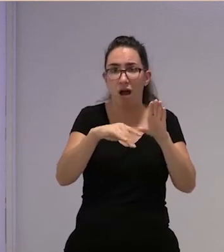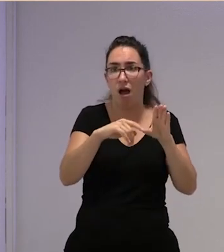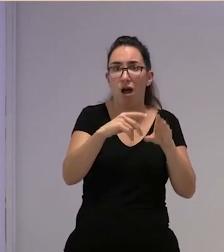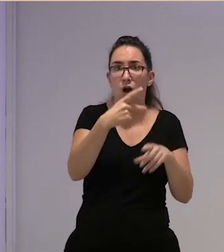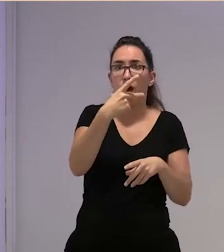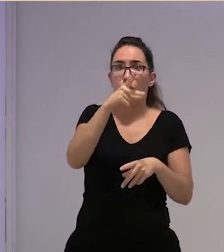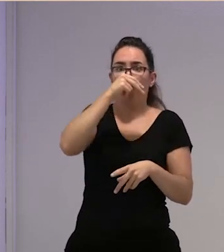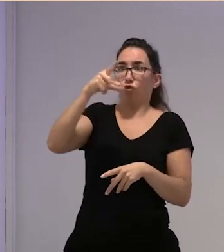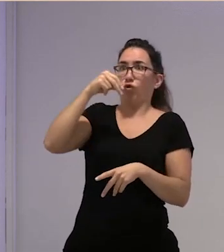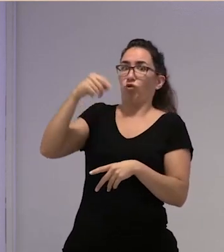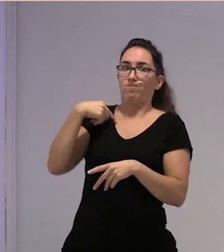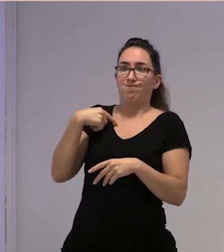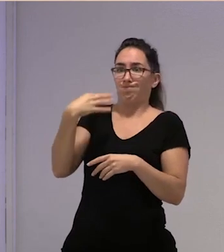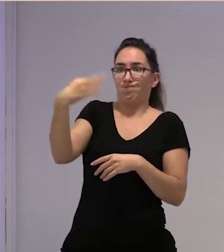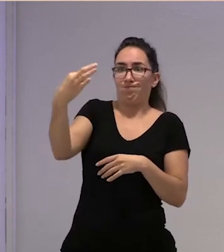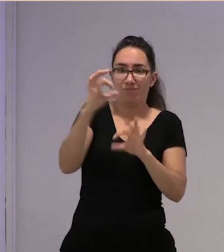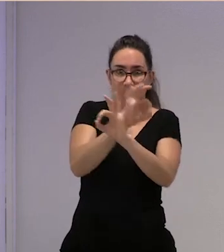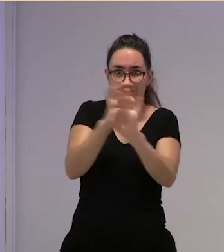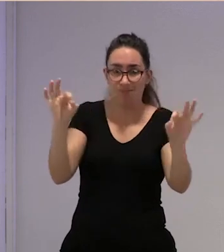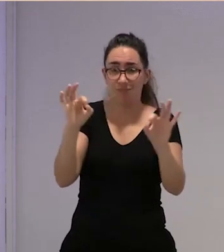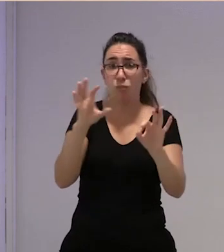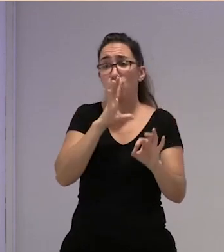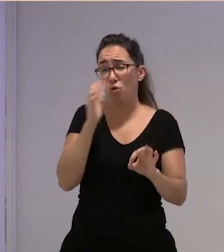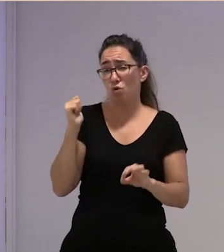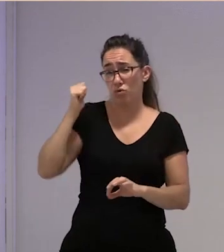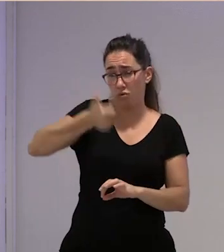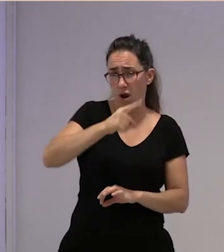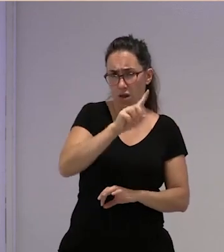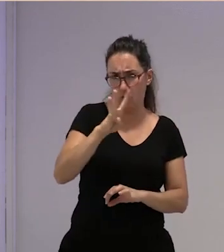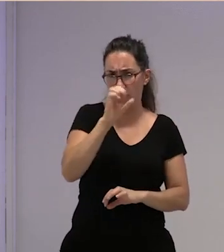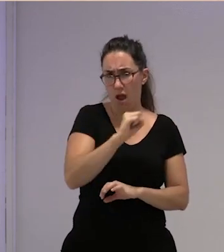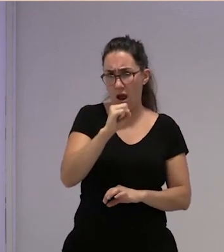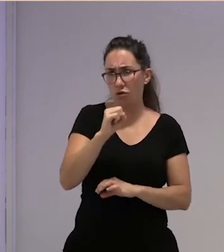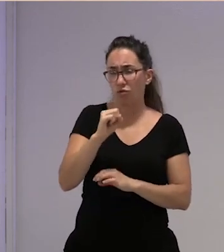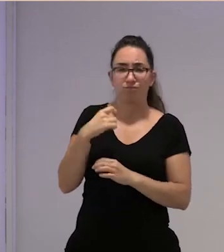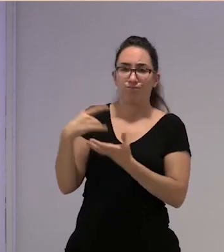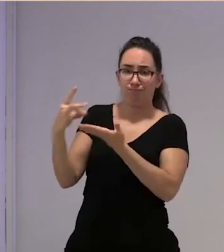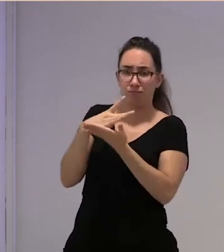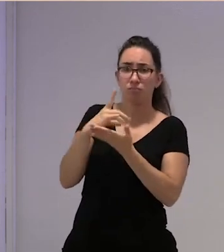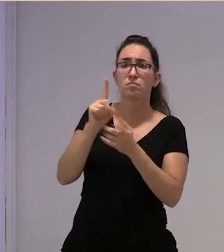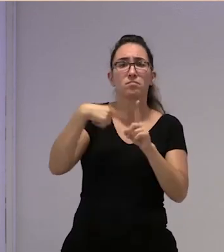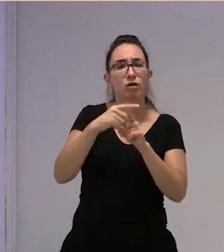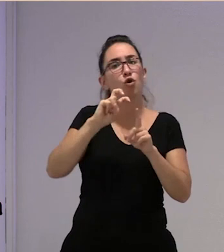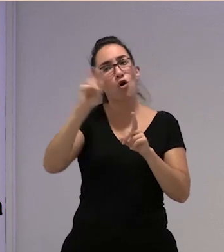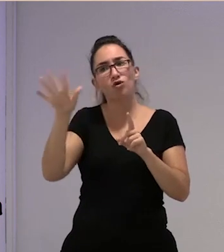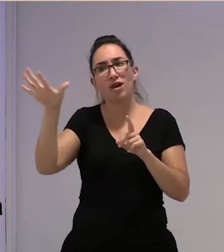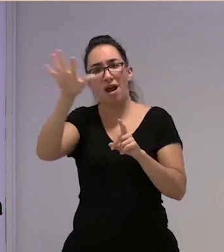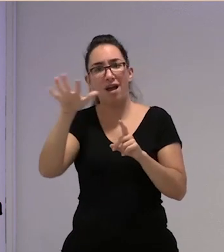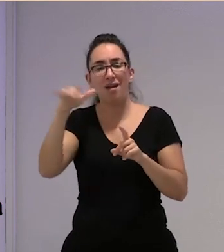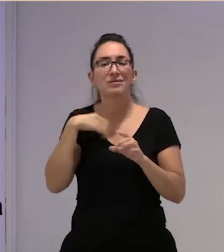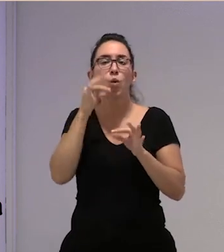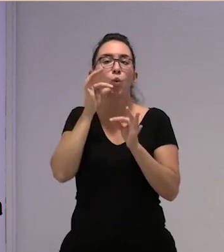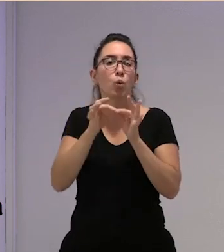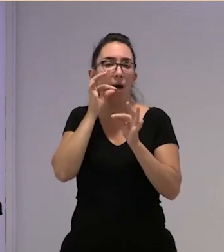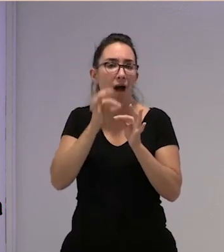donde se lió toda esta movida que llevábamos trabajando 14 años sino en otro sitio incluso en otras provincias donde trabajaba en la UBA y demás todos los años me